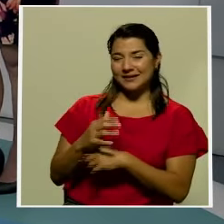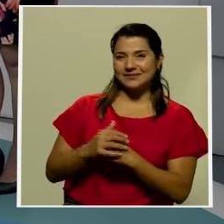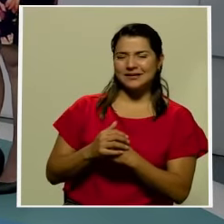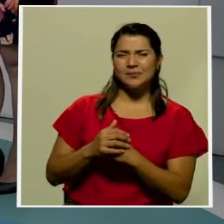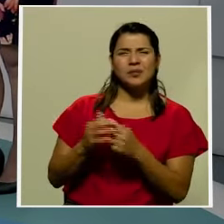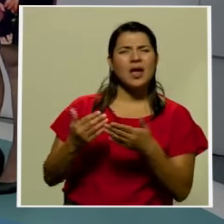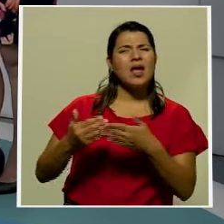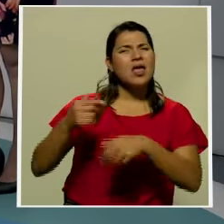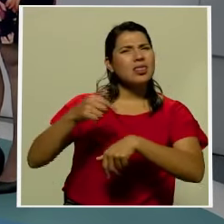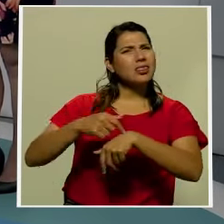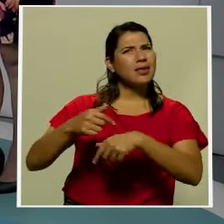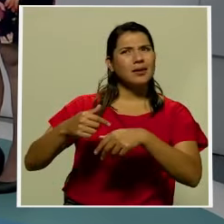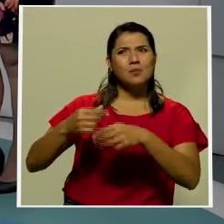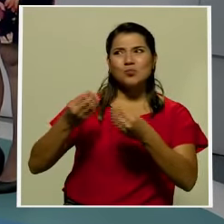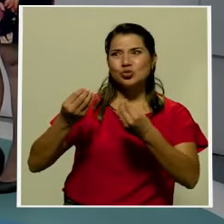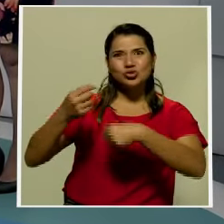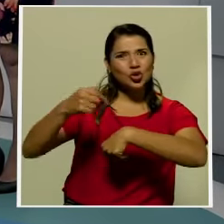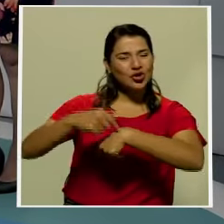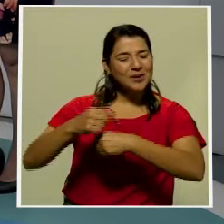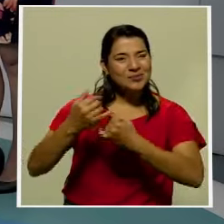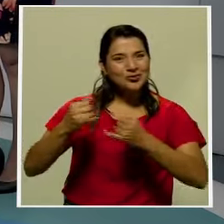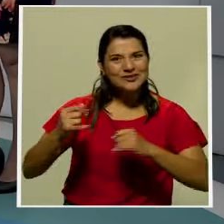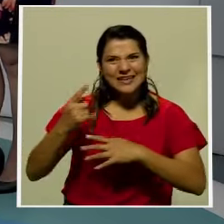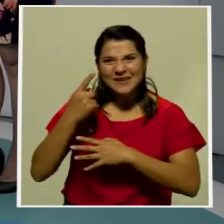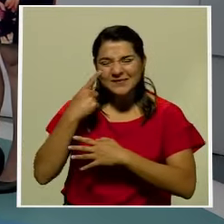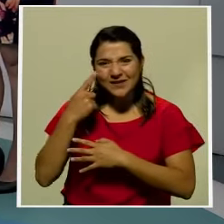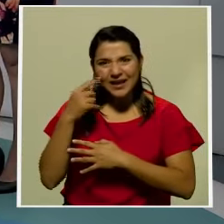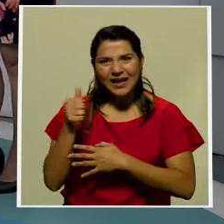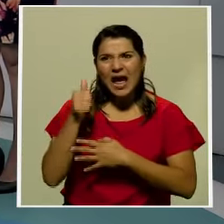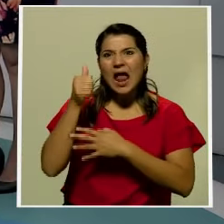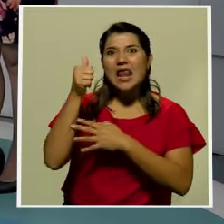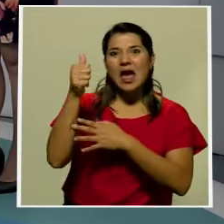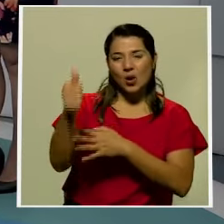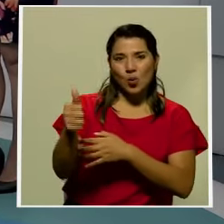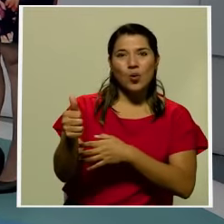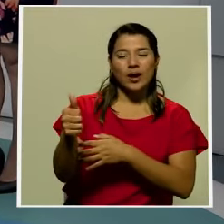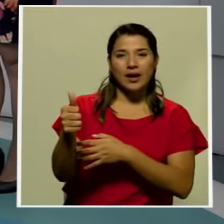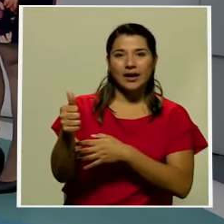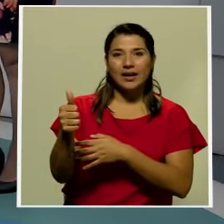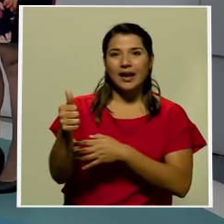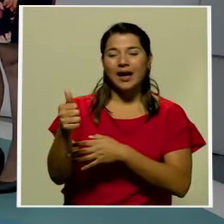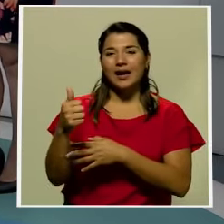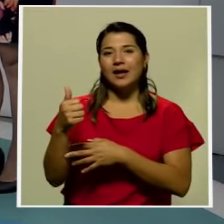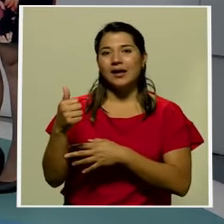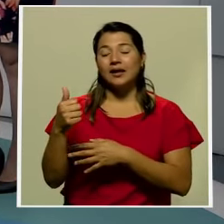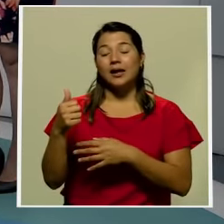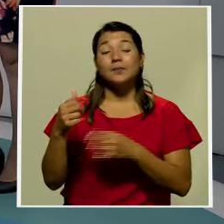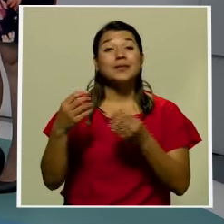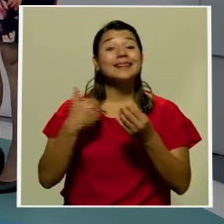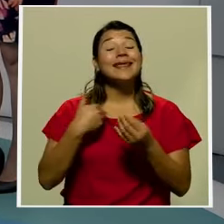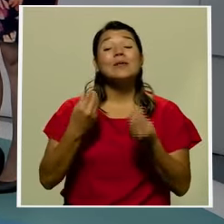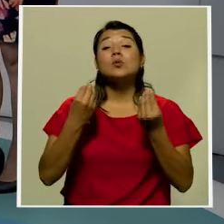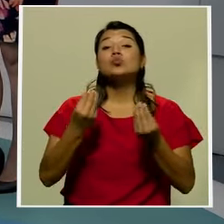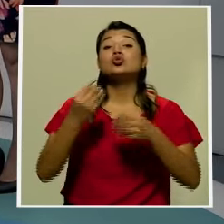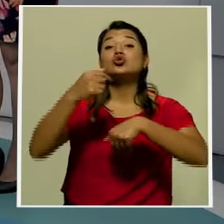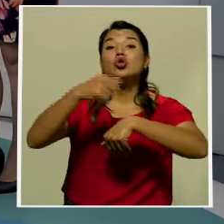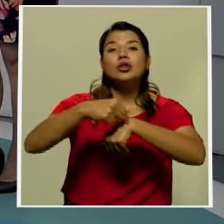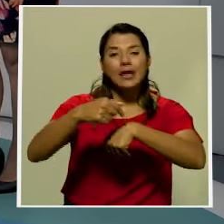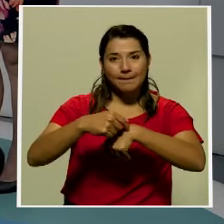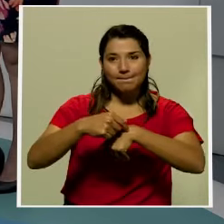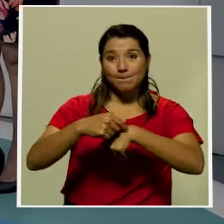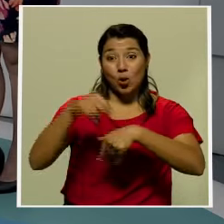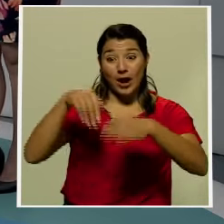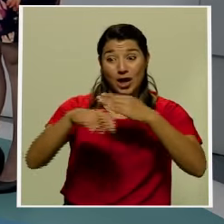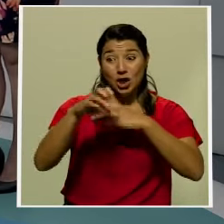mucho tiempo no vemos un equipo repetir el campeonato, ser bicampeón nacional y eso es lo que quiere Alajuelense.